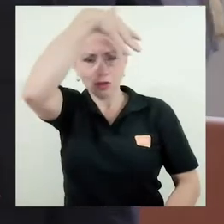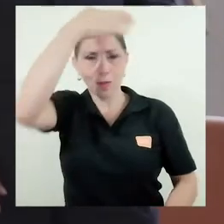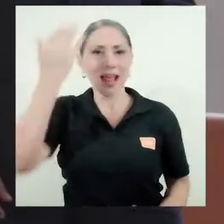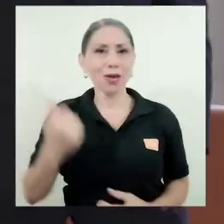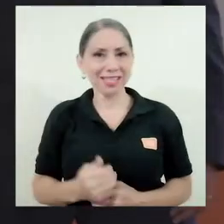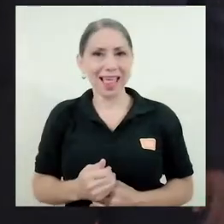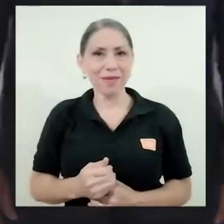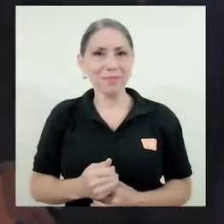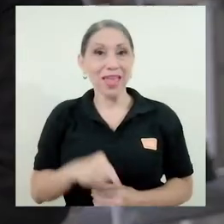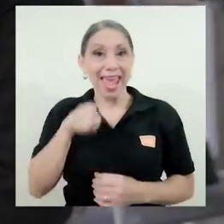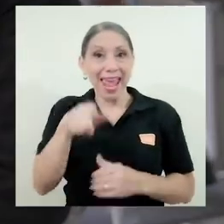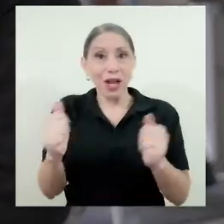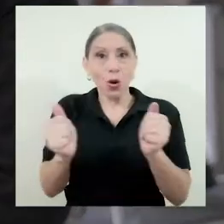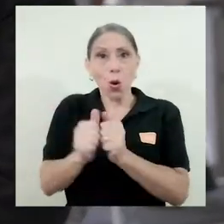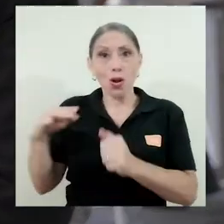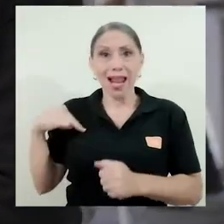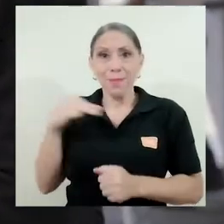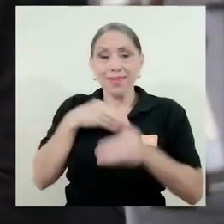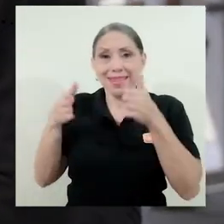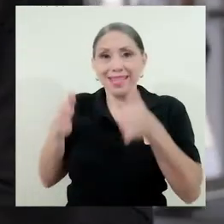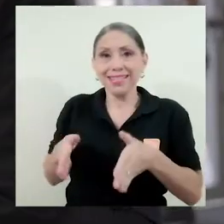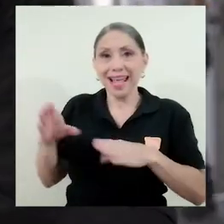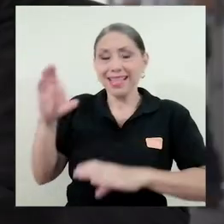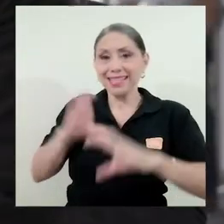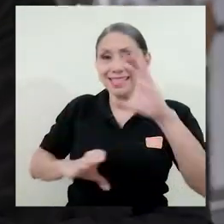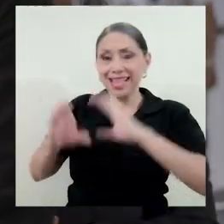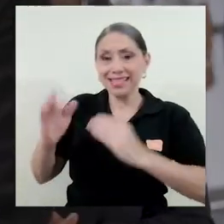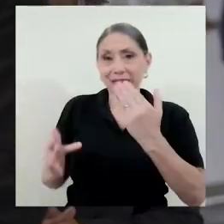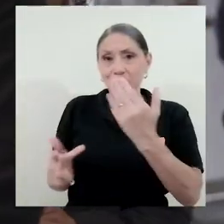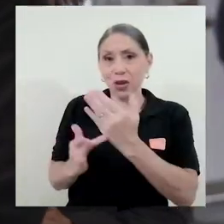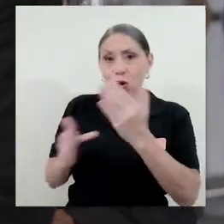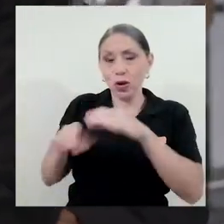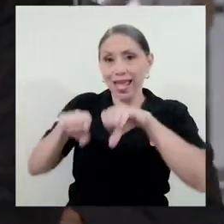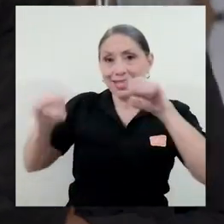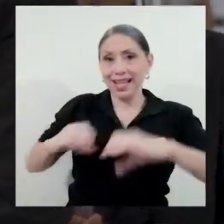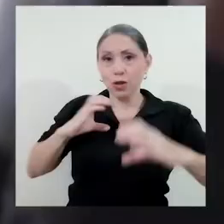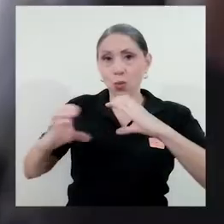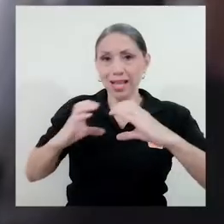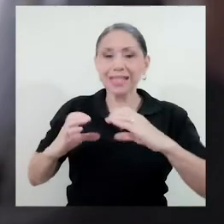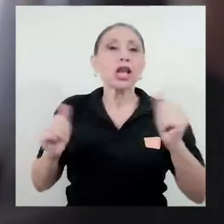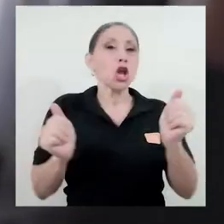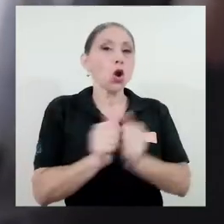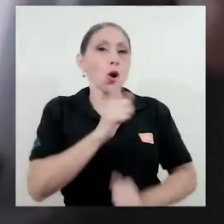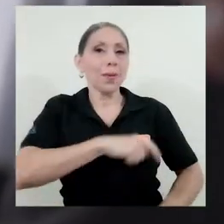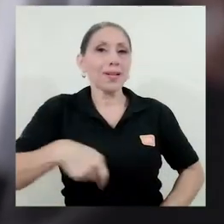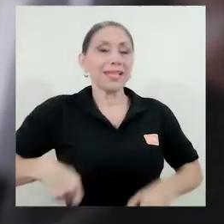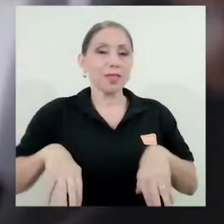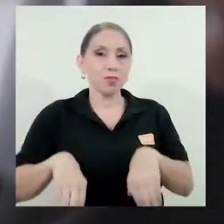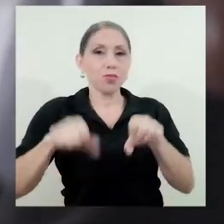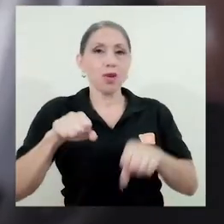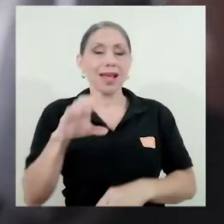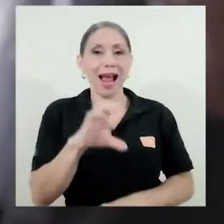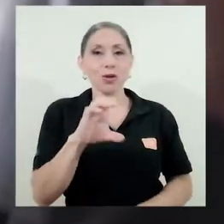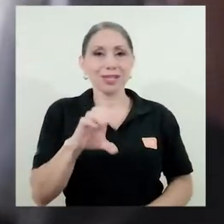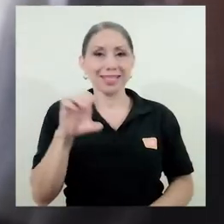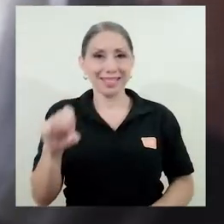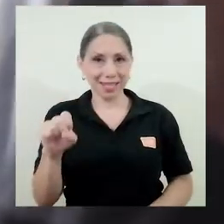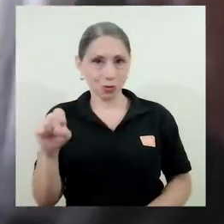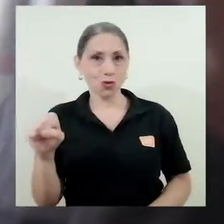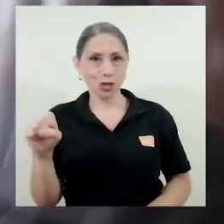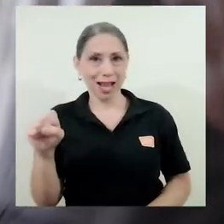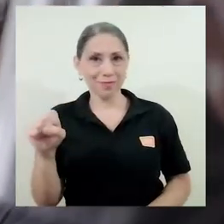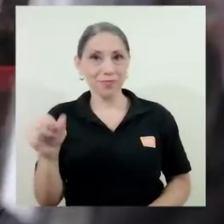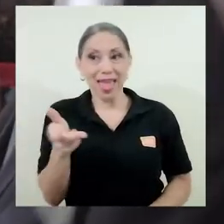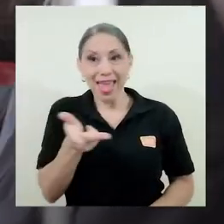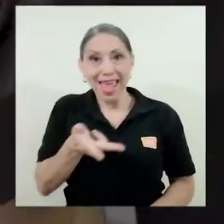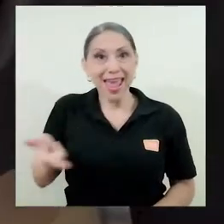Carlos Alvarado Quesada, quien junto con la ministra de Ciencia, Tecnología y Telecomunicaciones y el presidente ejecutivo de la Caja Costarricense